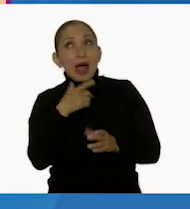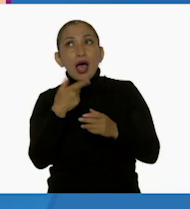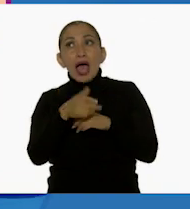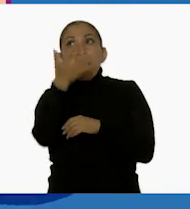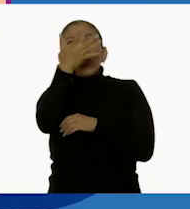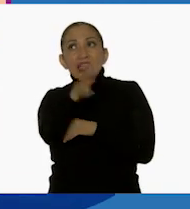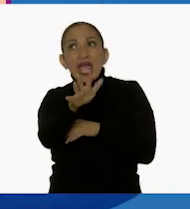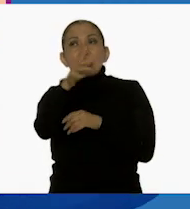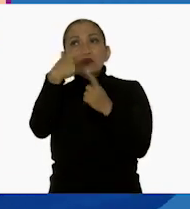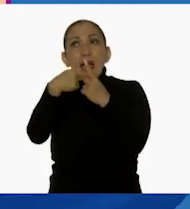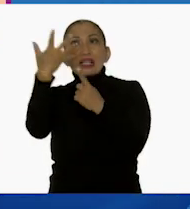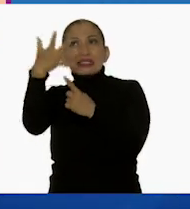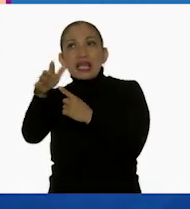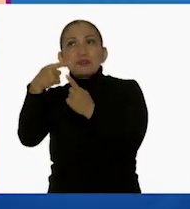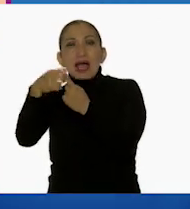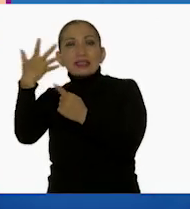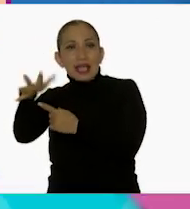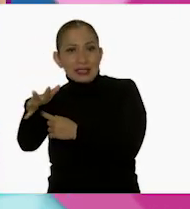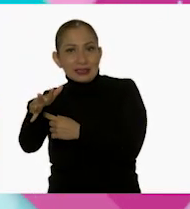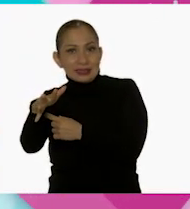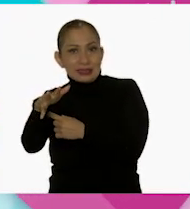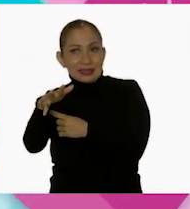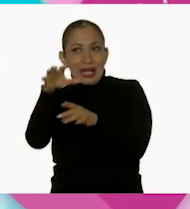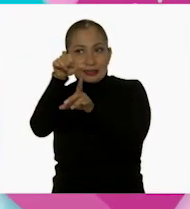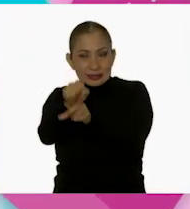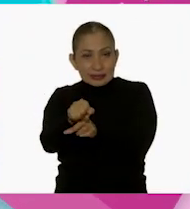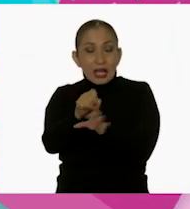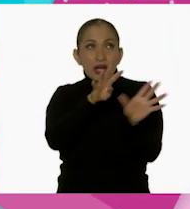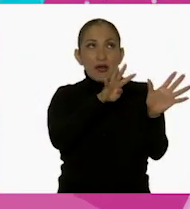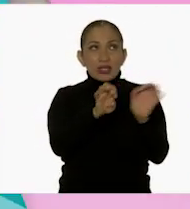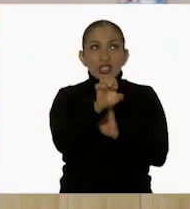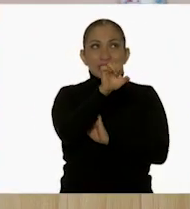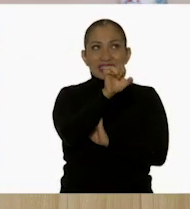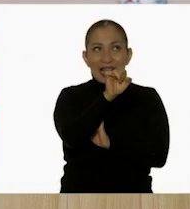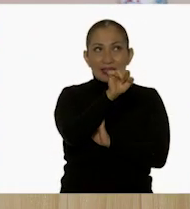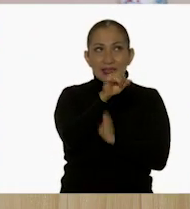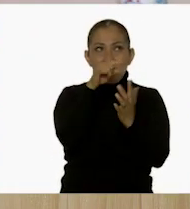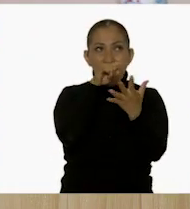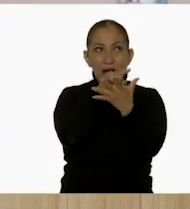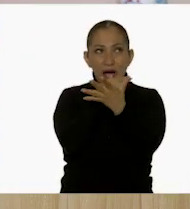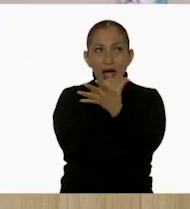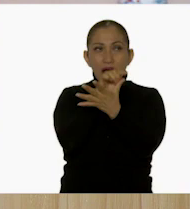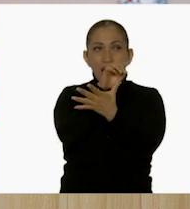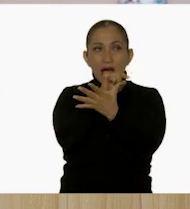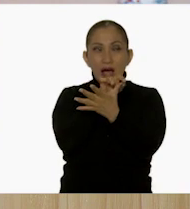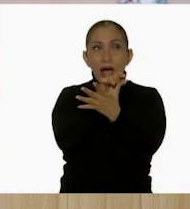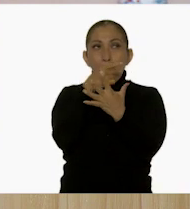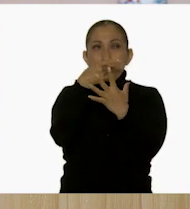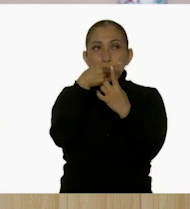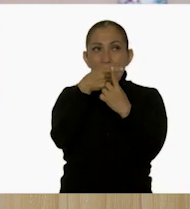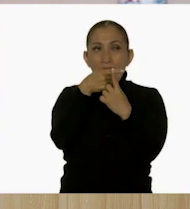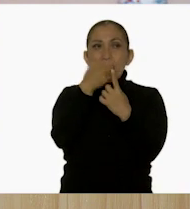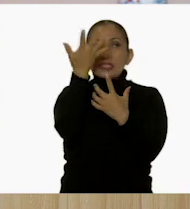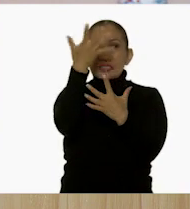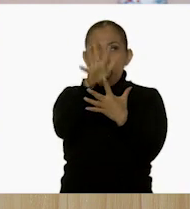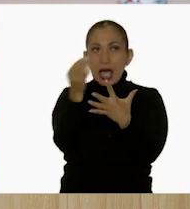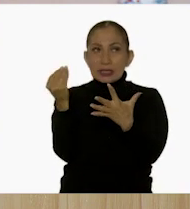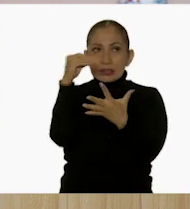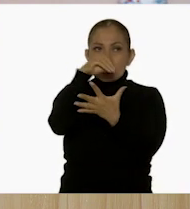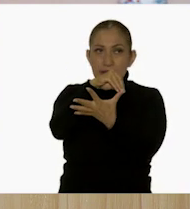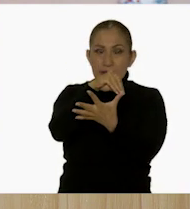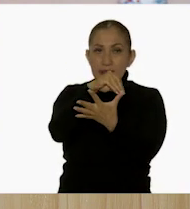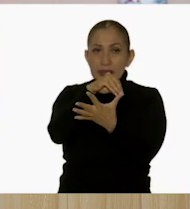decenas, Pili. Exactamente. Y si tenemos 960, sería más otra decena,